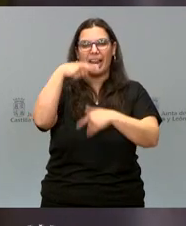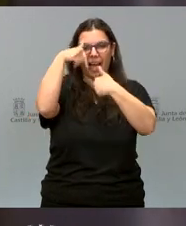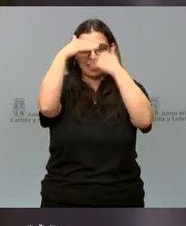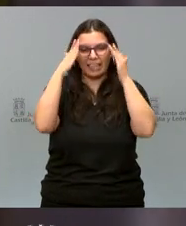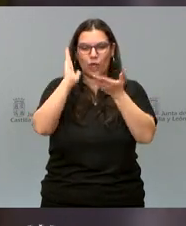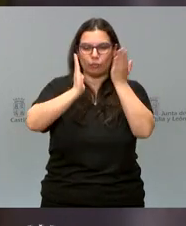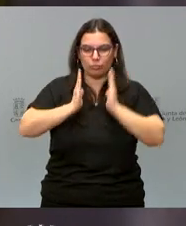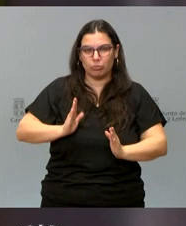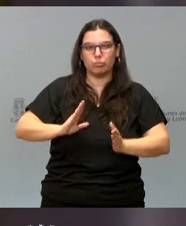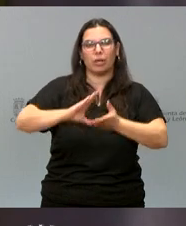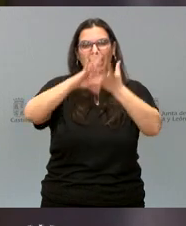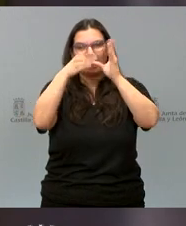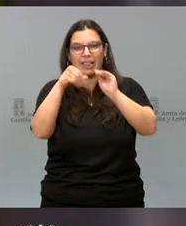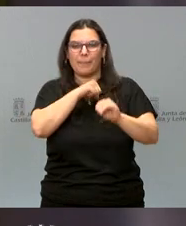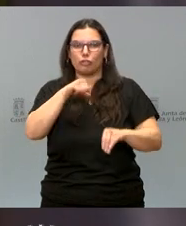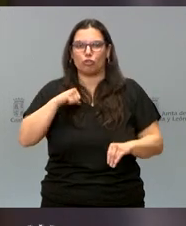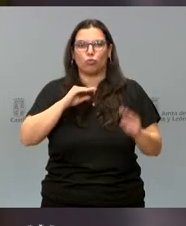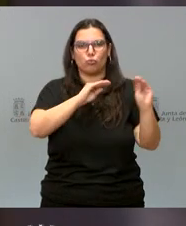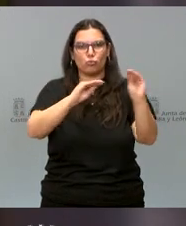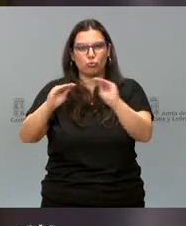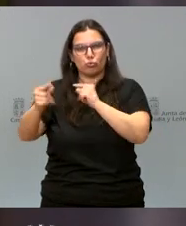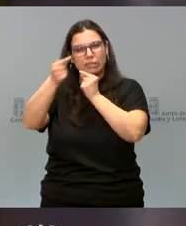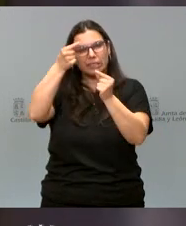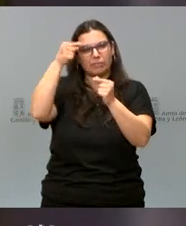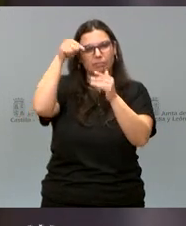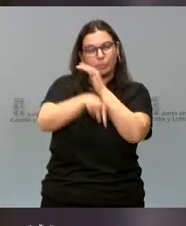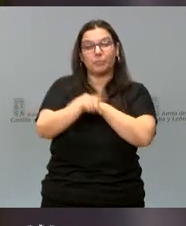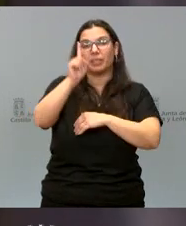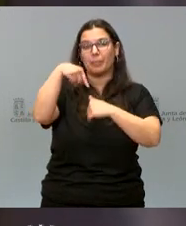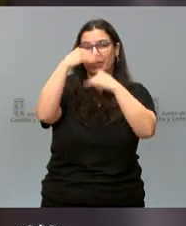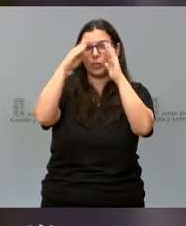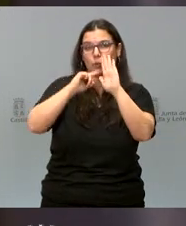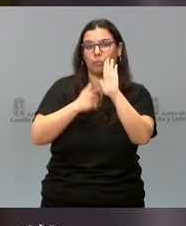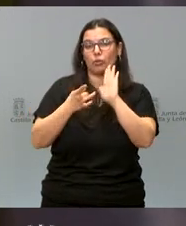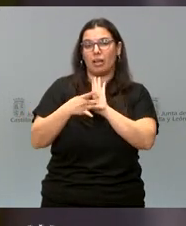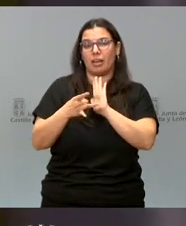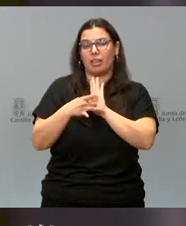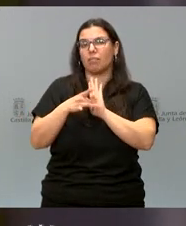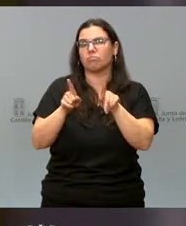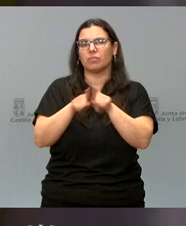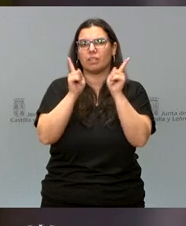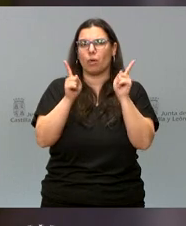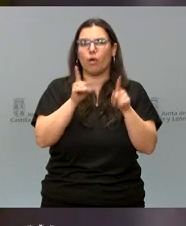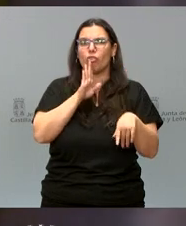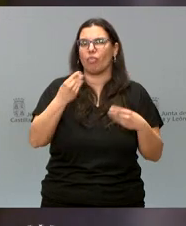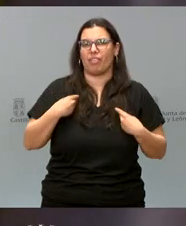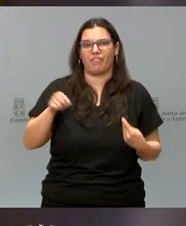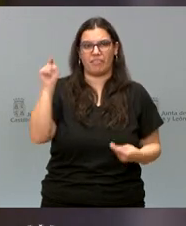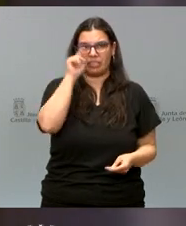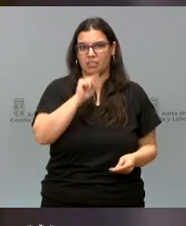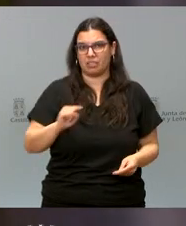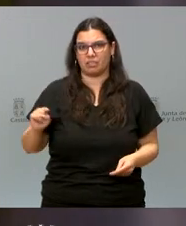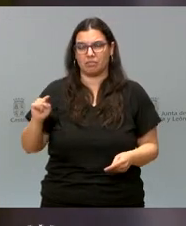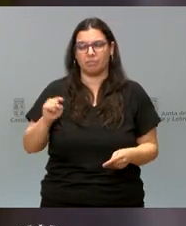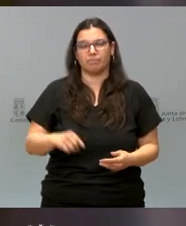y de precisión. Y también tendréis una atención integral y de calidad, sea cual sea vuestro lugar de residencia